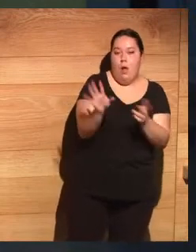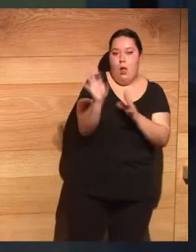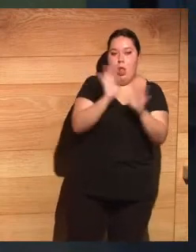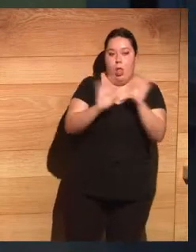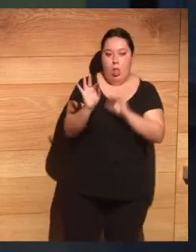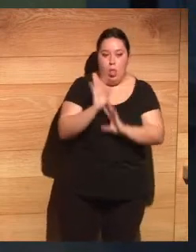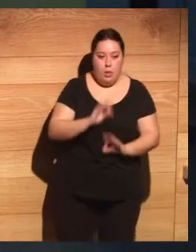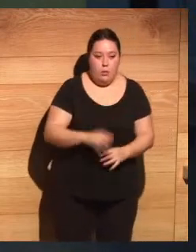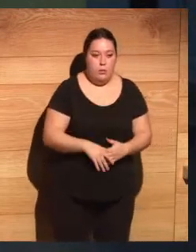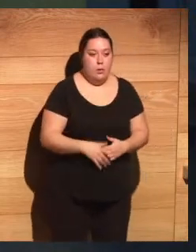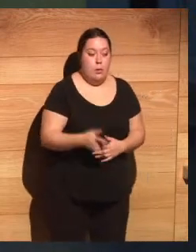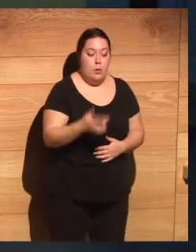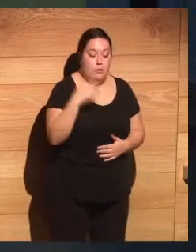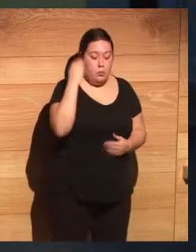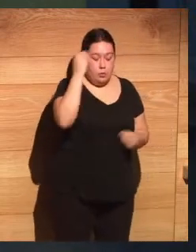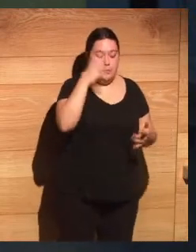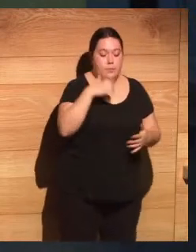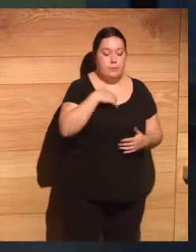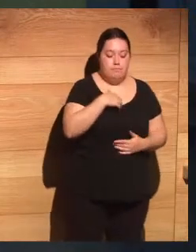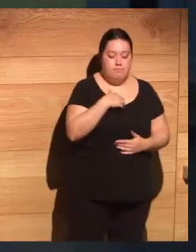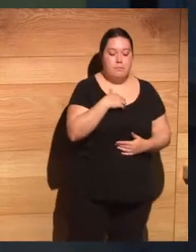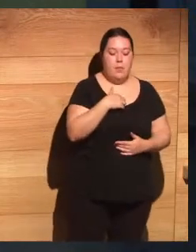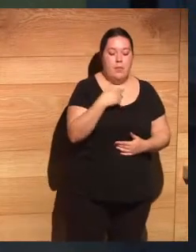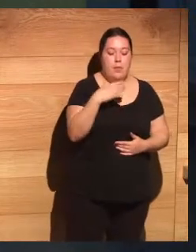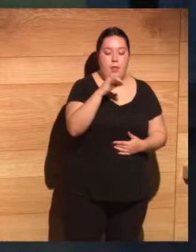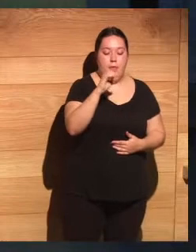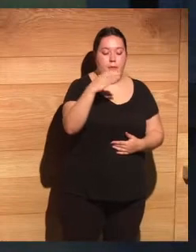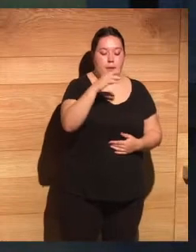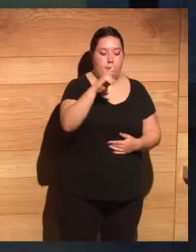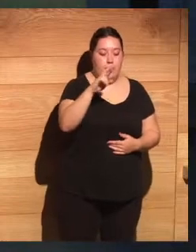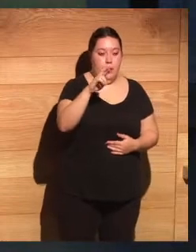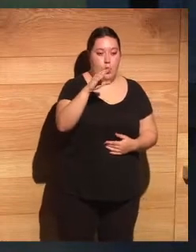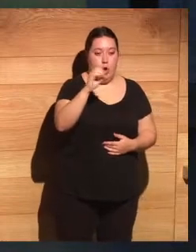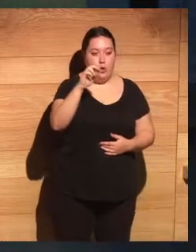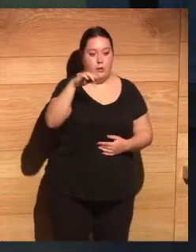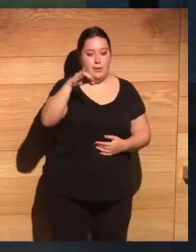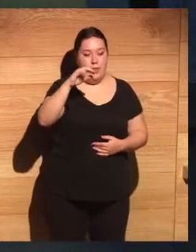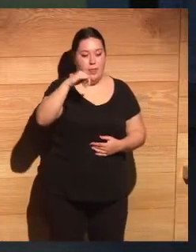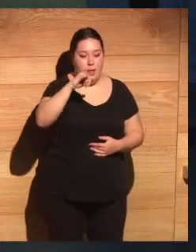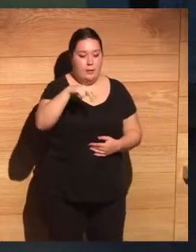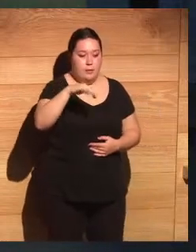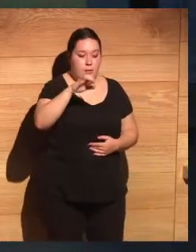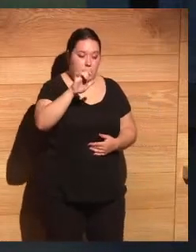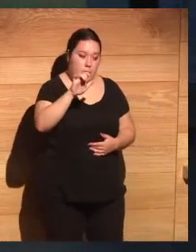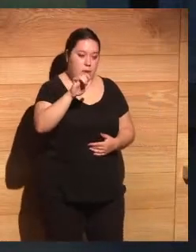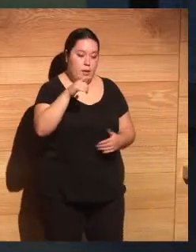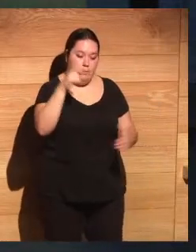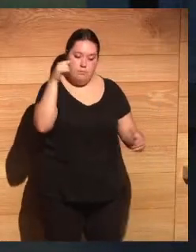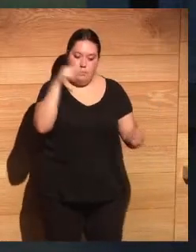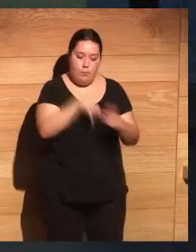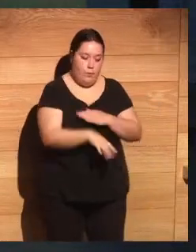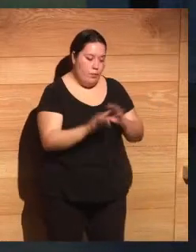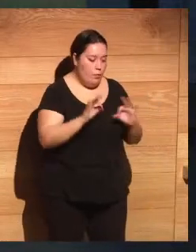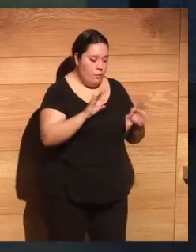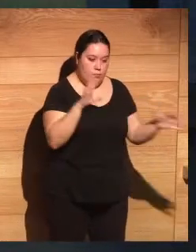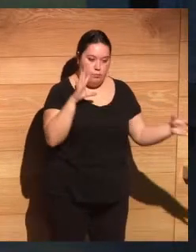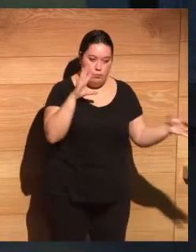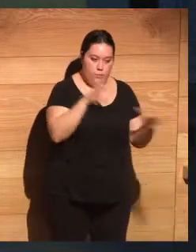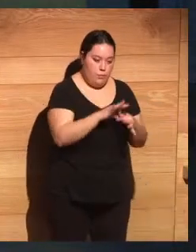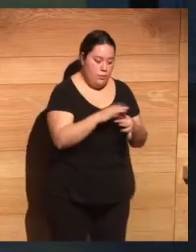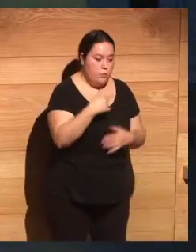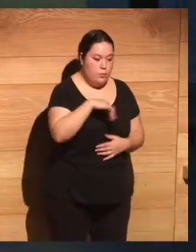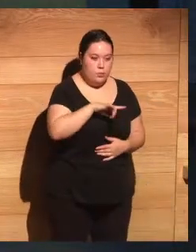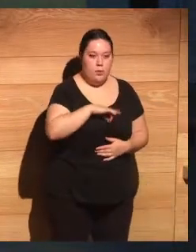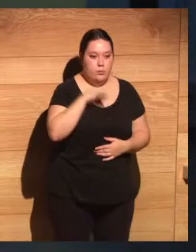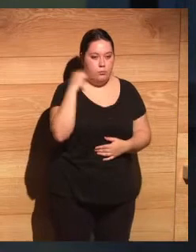y por eso creo que CiberCotizante está en el corazón del debate y este libro está en el corazón del debate. Lo